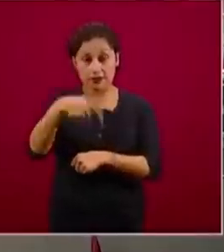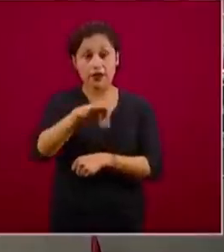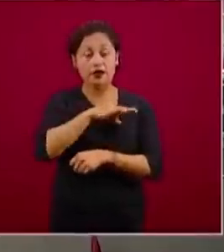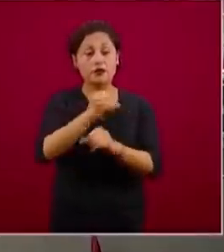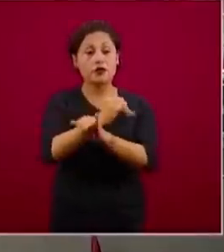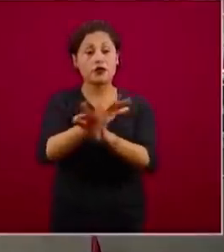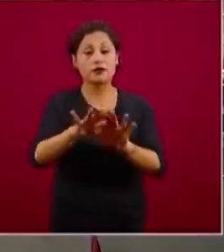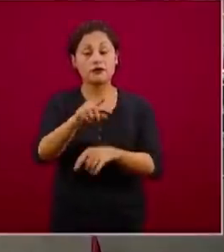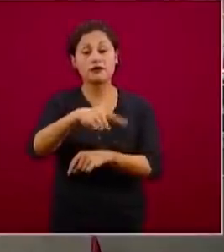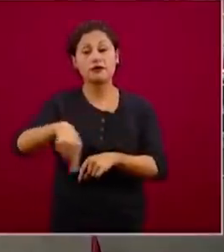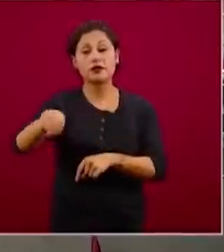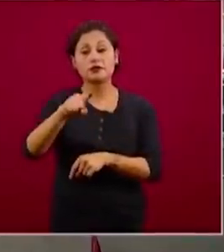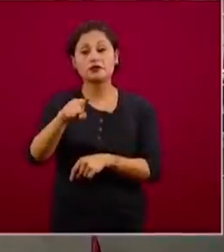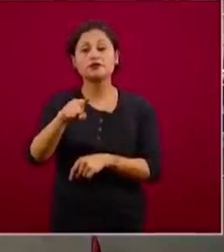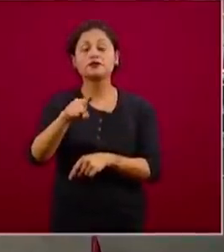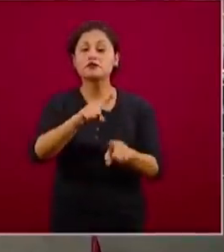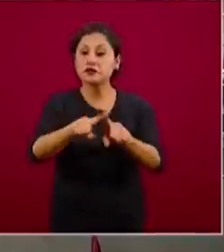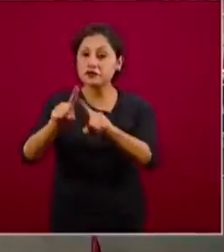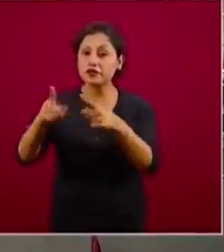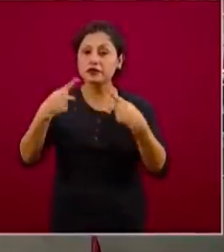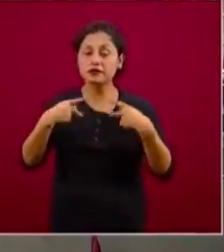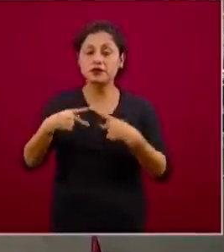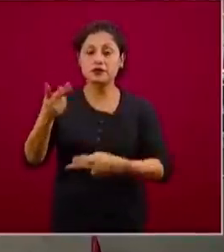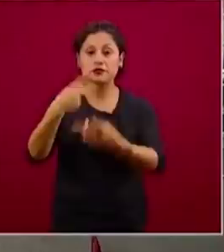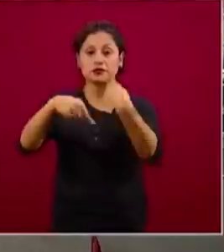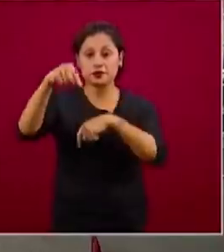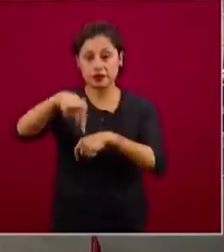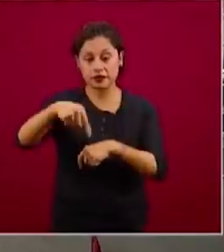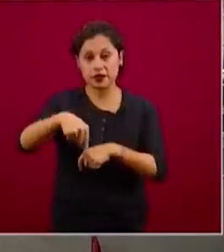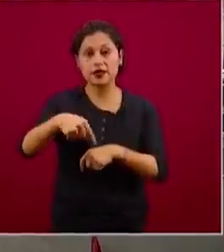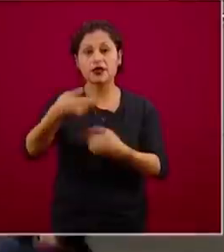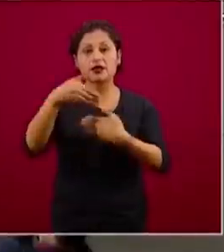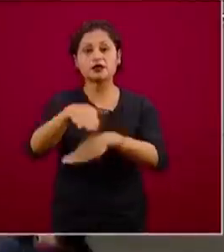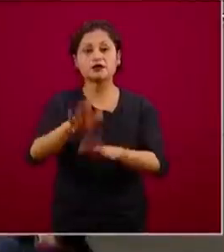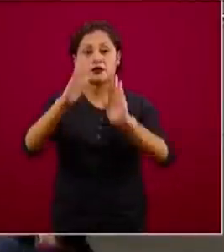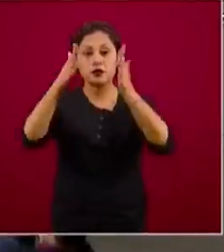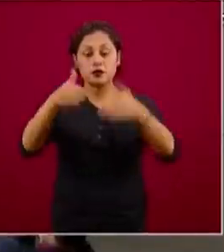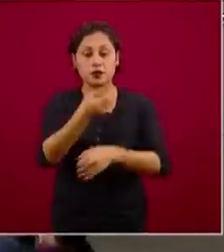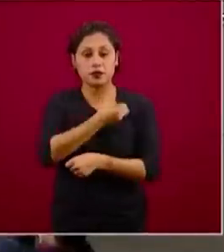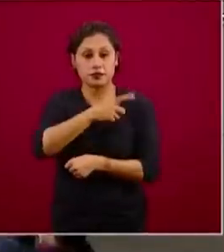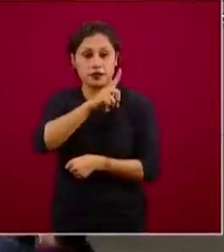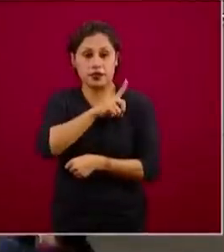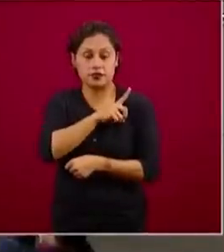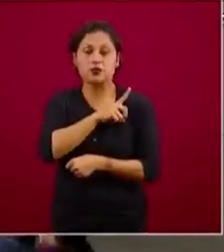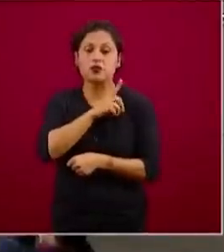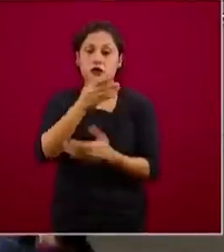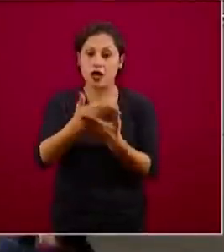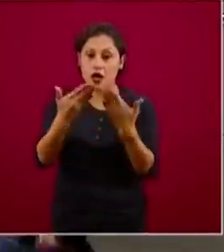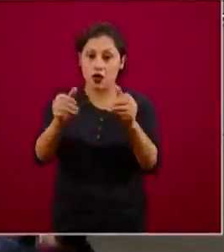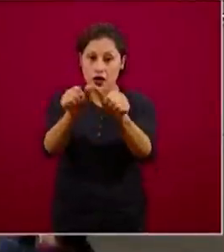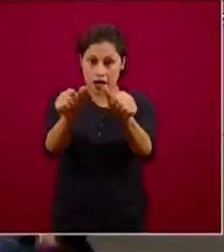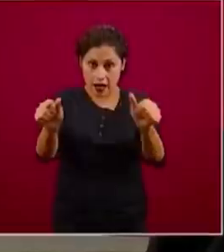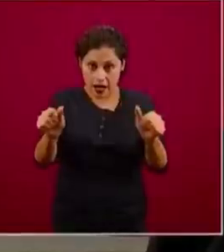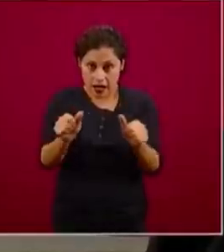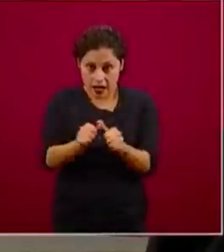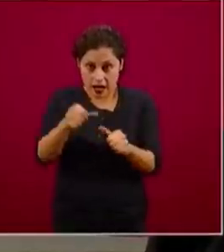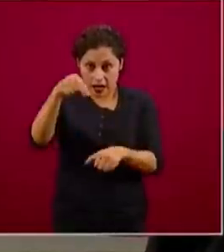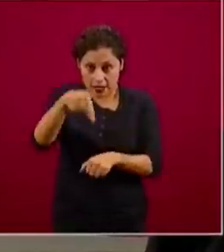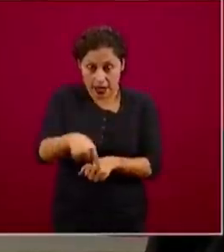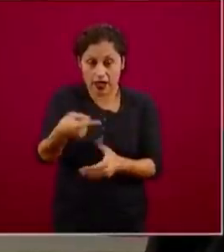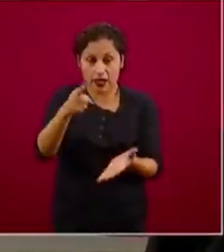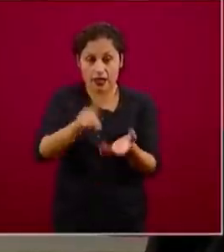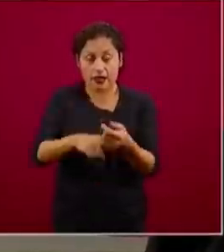el propio equipo de comunicación social de la Secretaría de Salud. Hay una unidad especializada donde trabajan varias